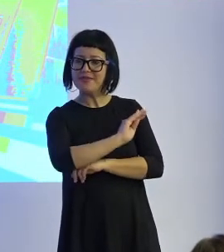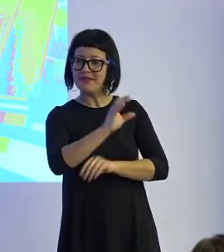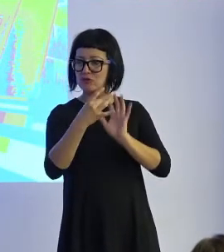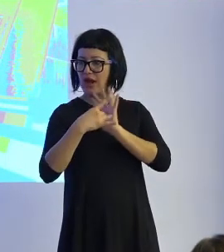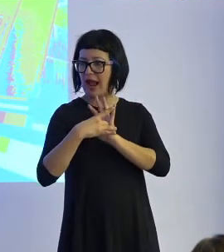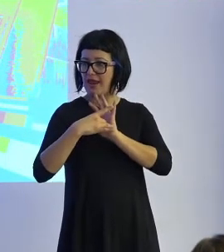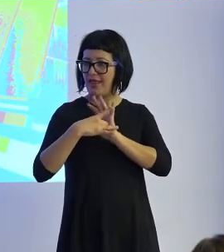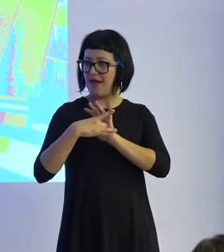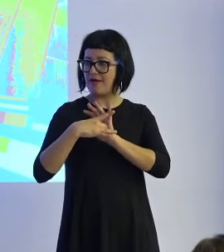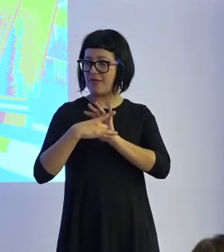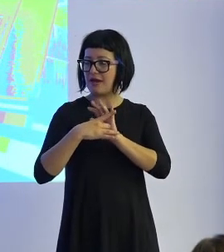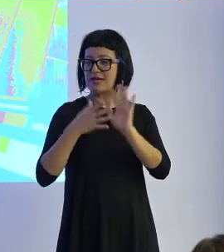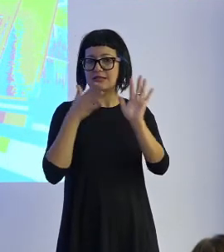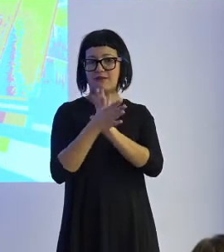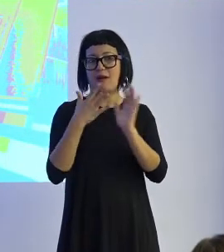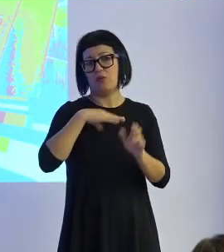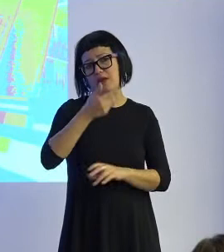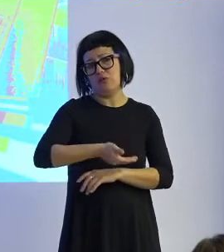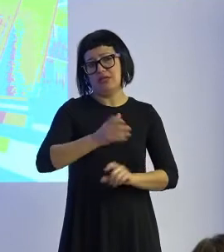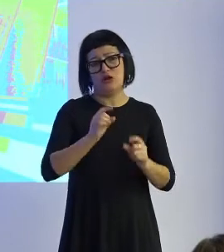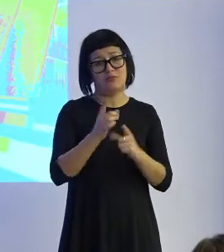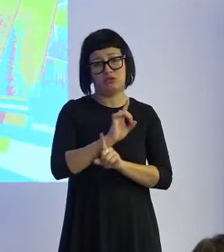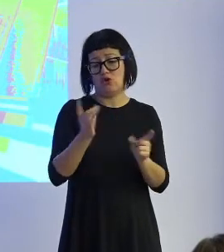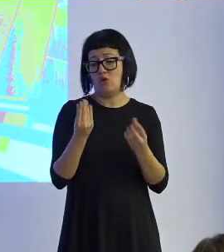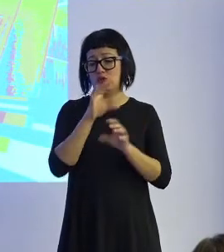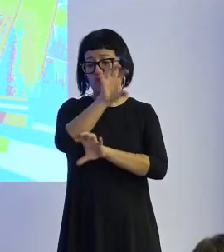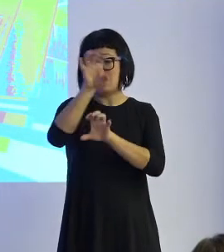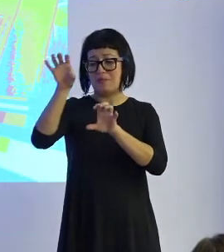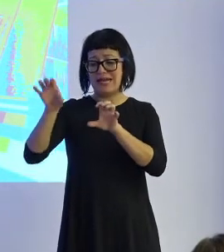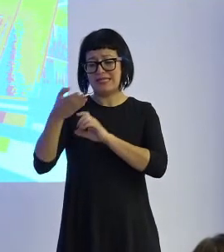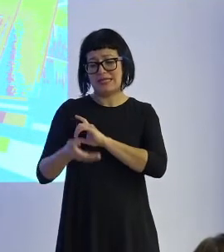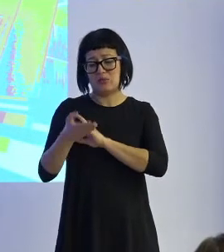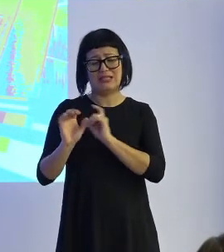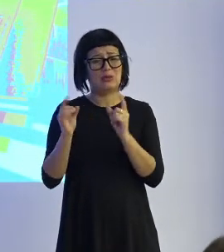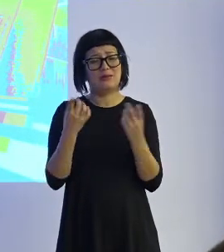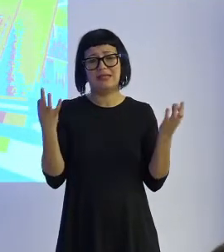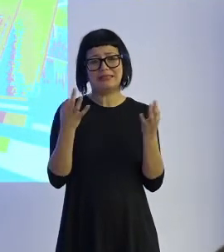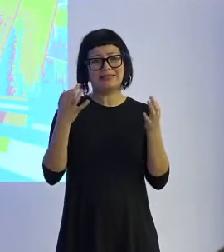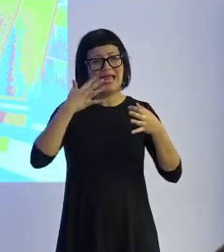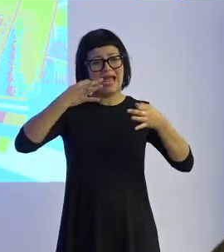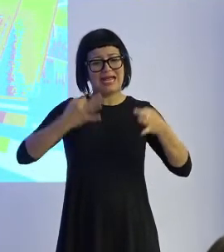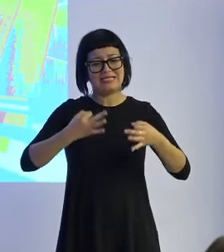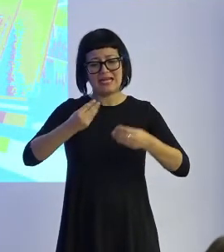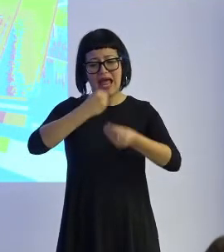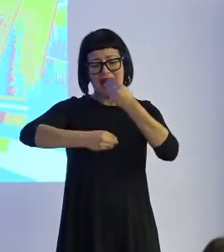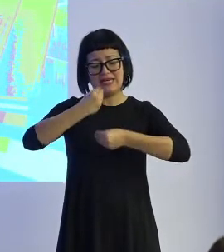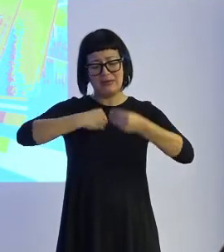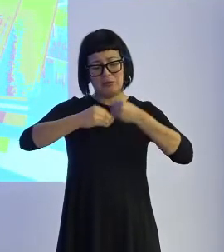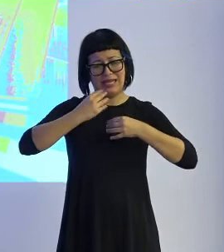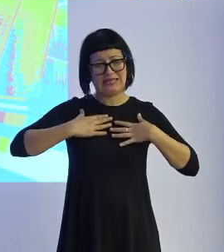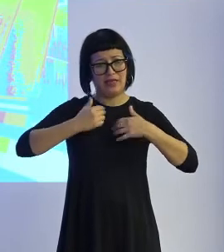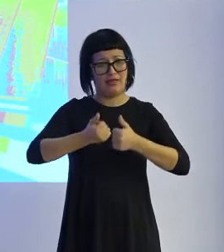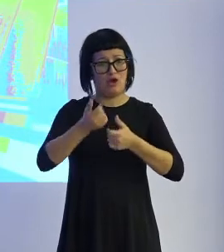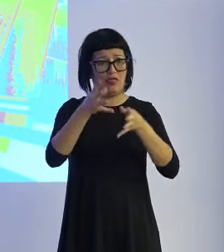la calidad es lo más importante sino que en muchos países es muy importante asegurar la alimentación de la población